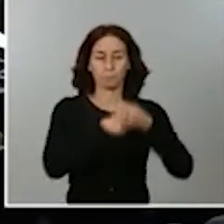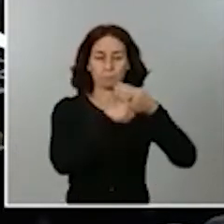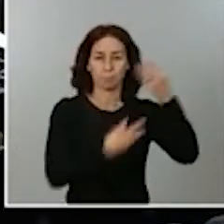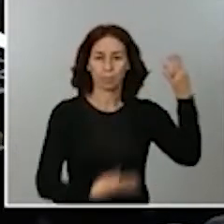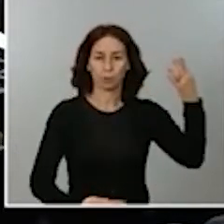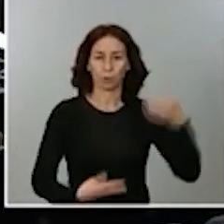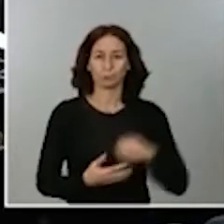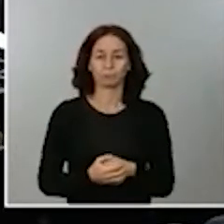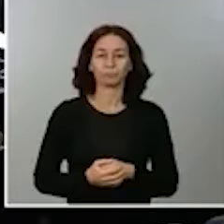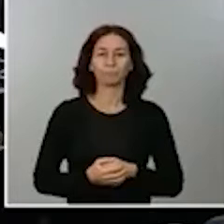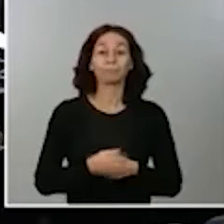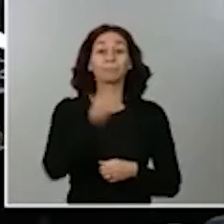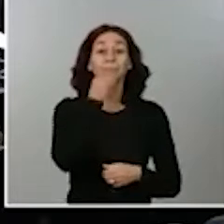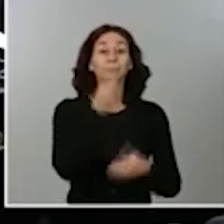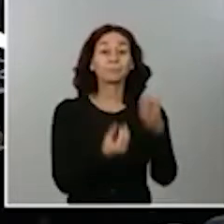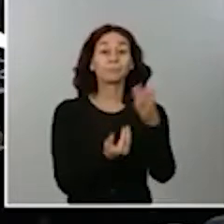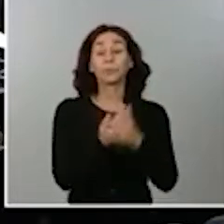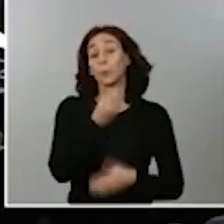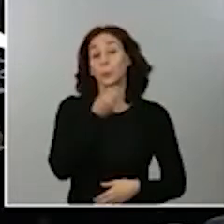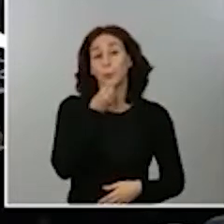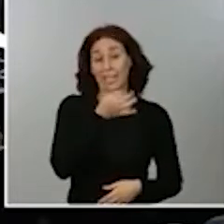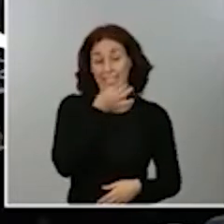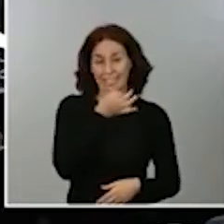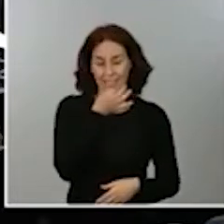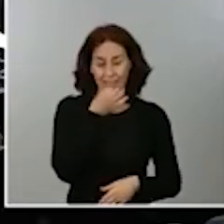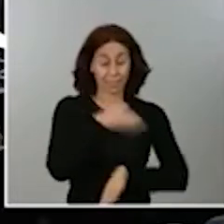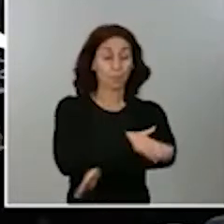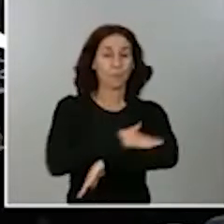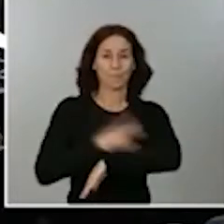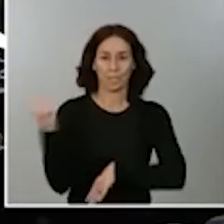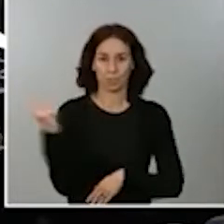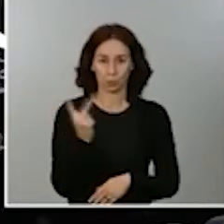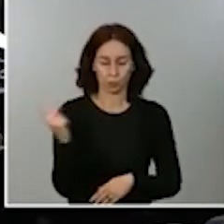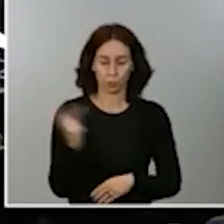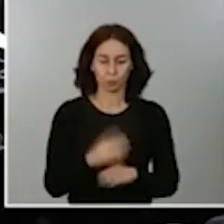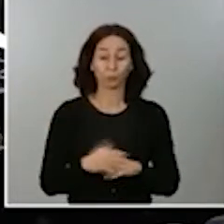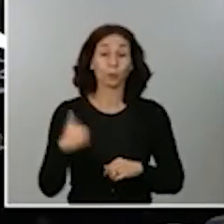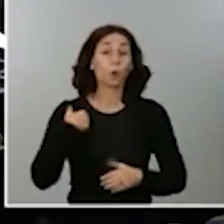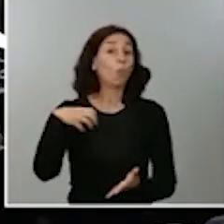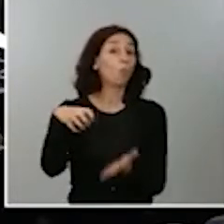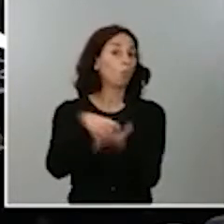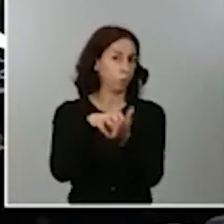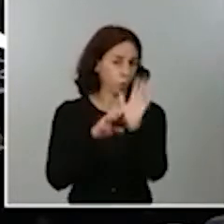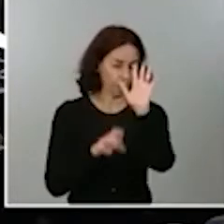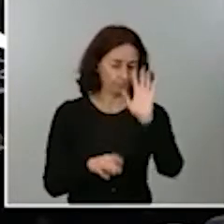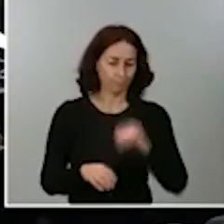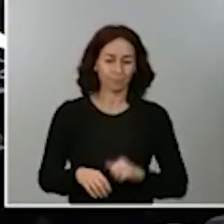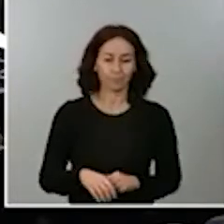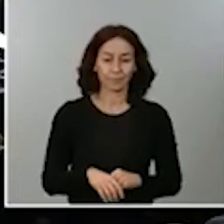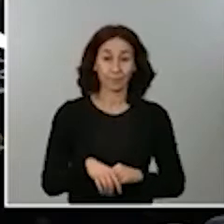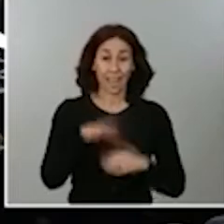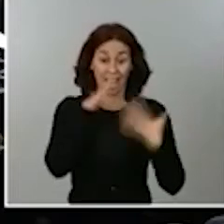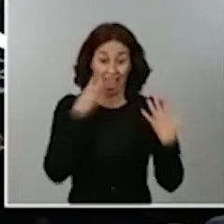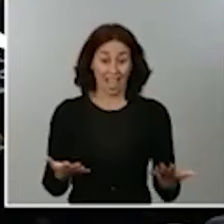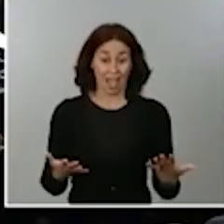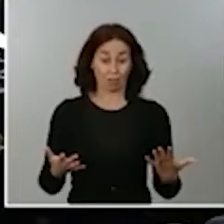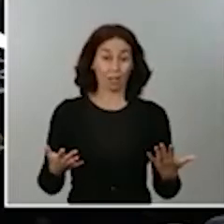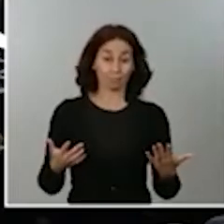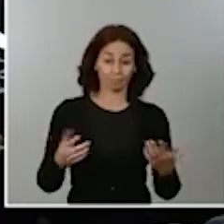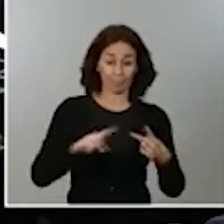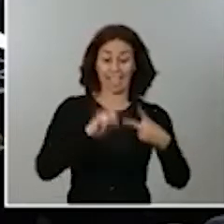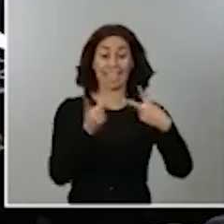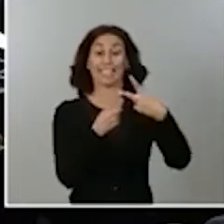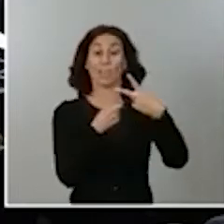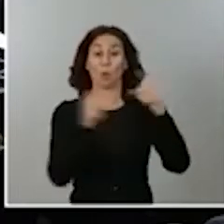Hola, buenas tardes, ministros. Yo quería preguntarles, bueno, tenía algunas dudas, por ejemplo, en esta declaración del segundo estado de alarma,